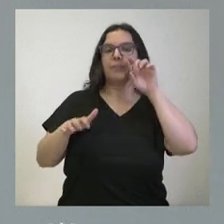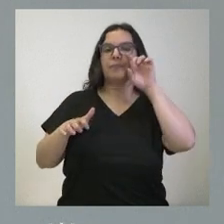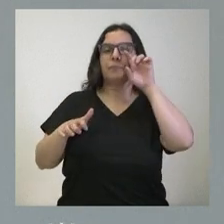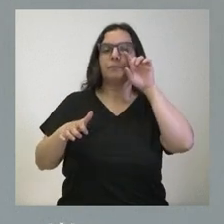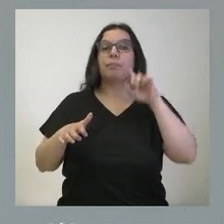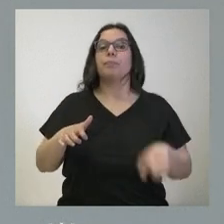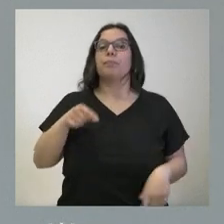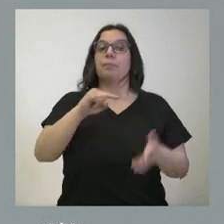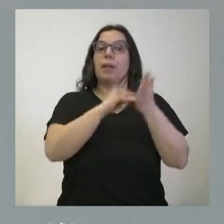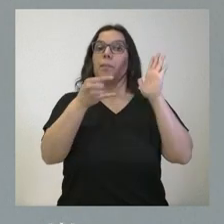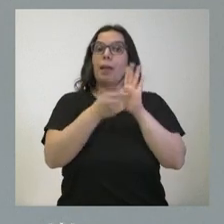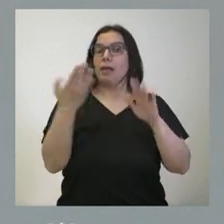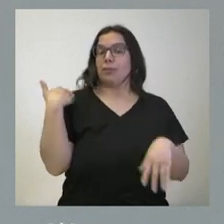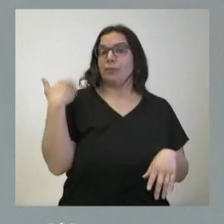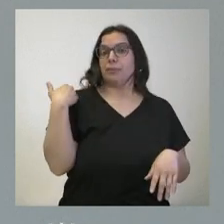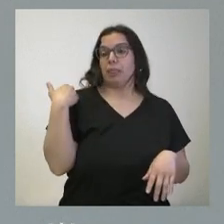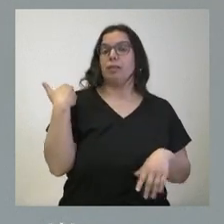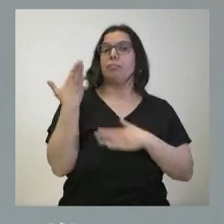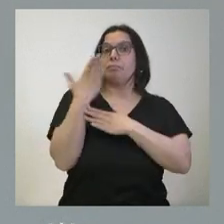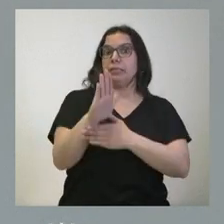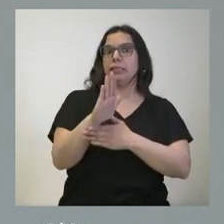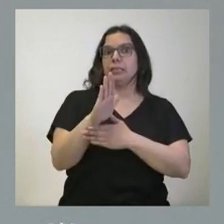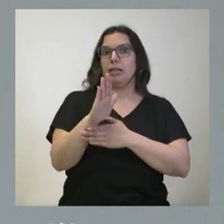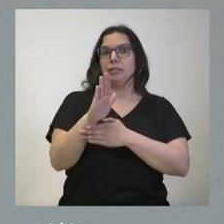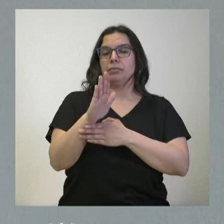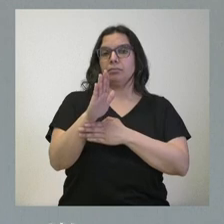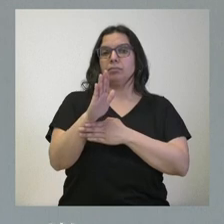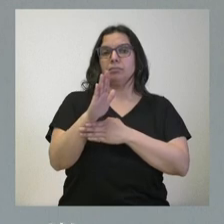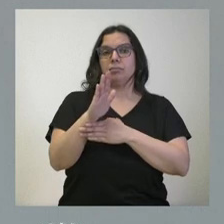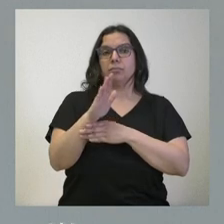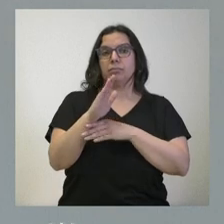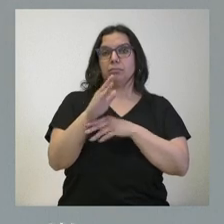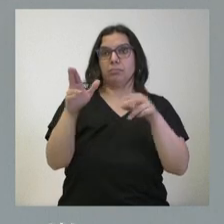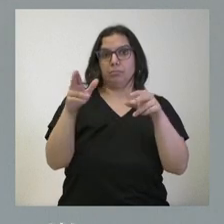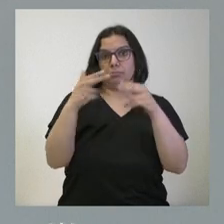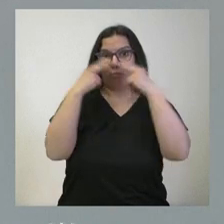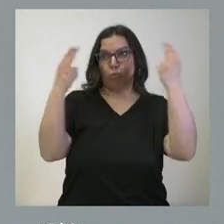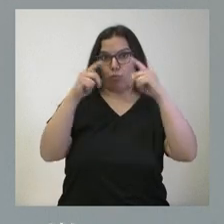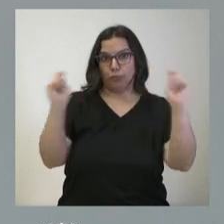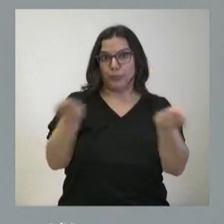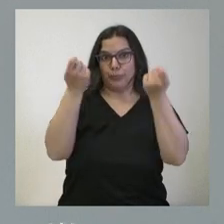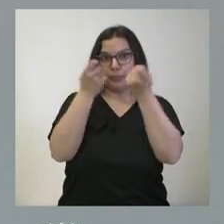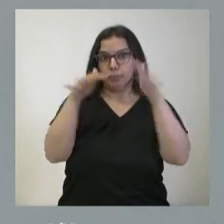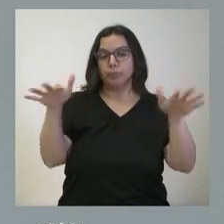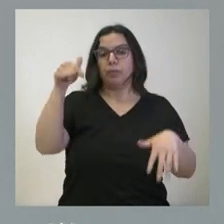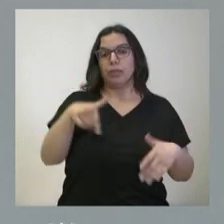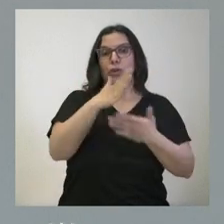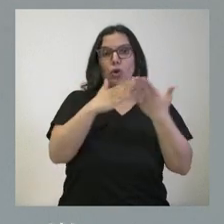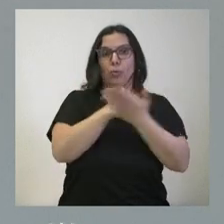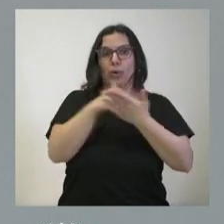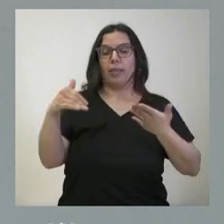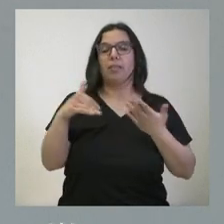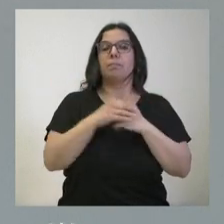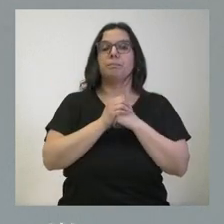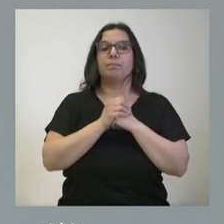Este es un plan que fue presentado recientemente al conjunto de la sociedad y de la comunidad sanitaria en nuestra comunidad autónoma